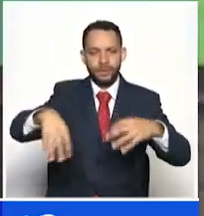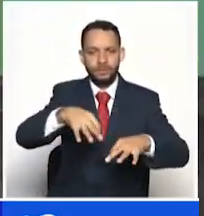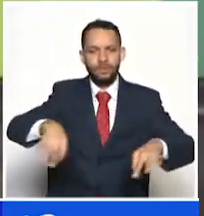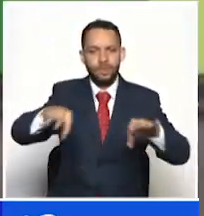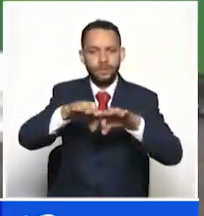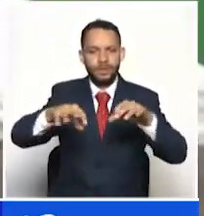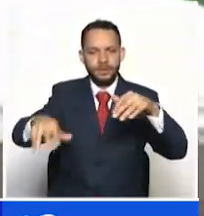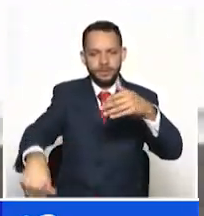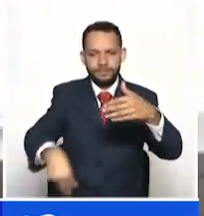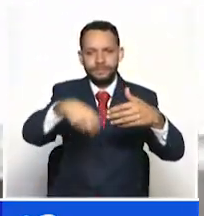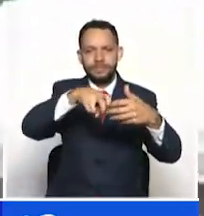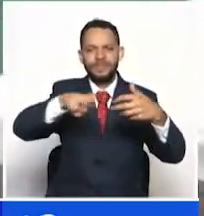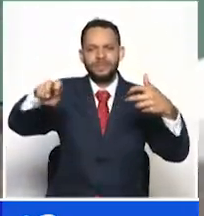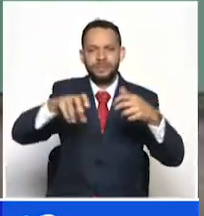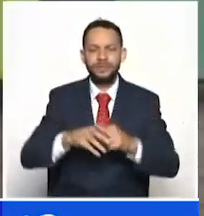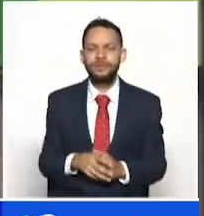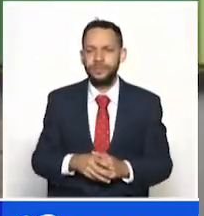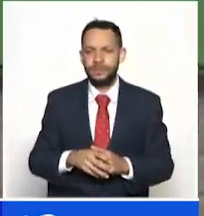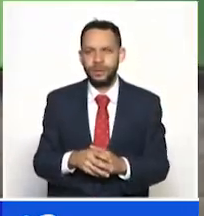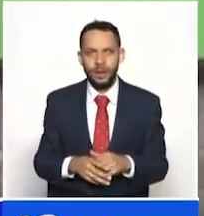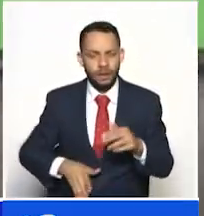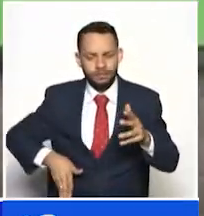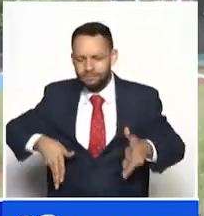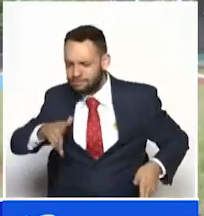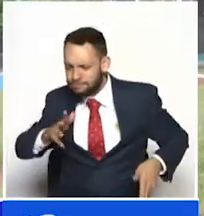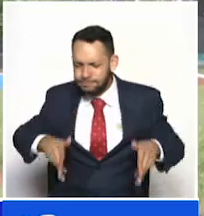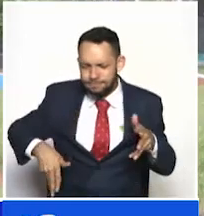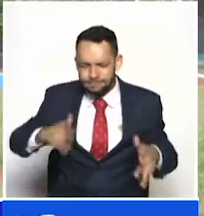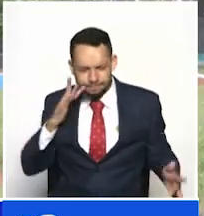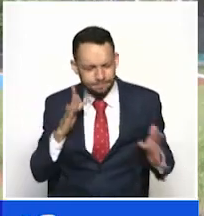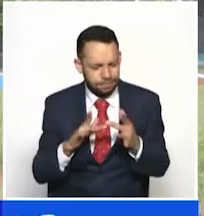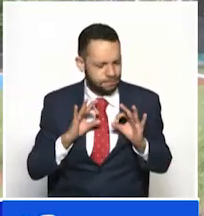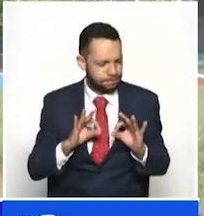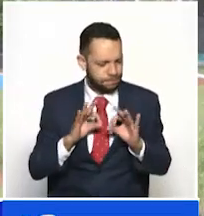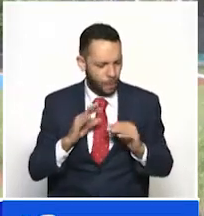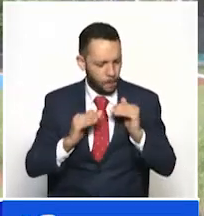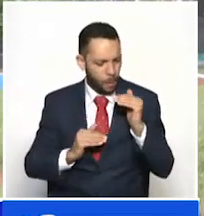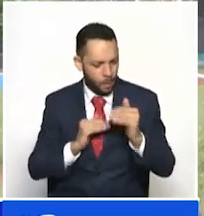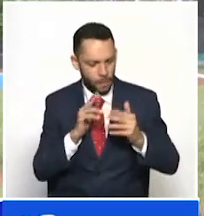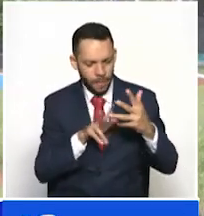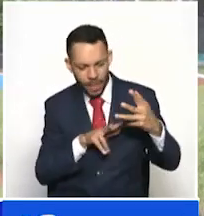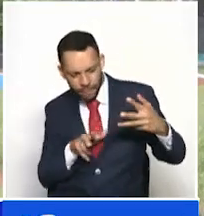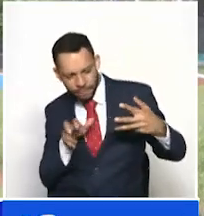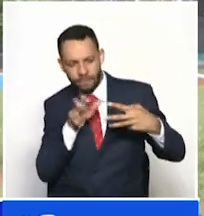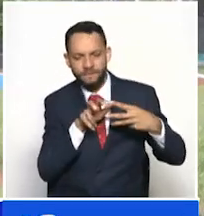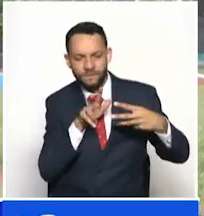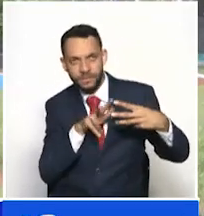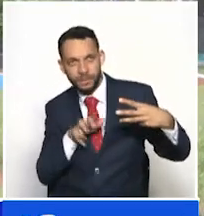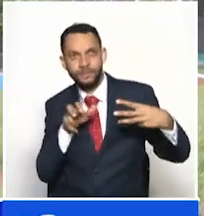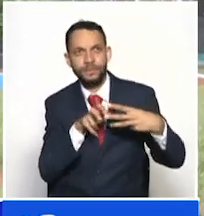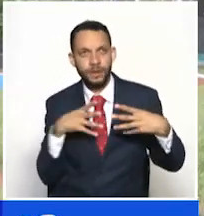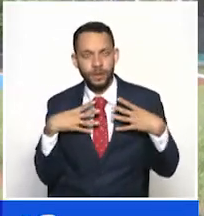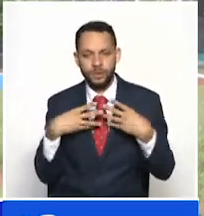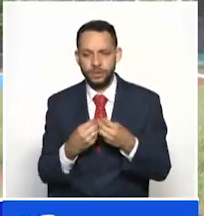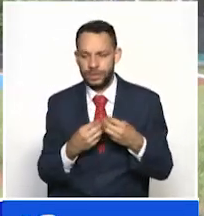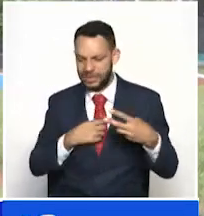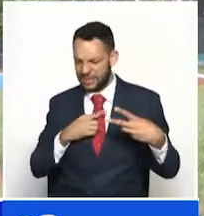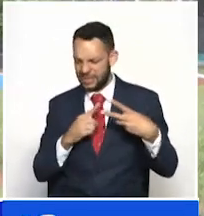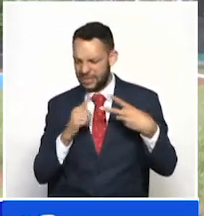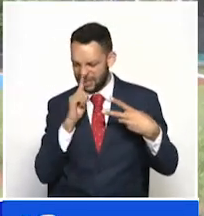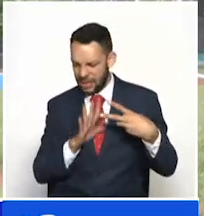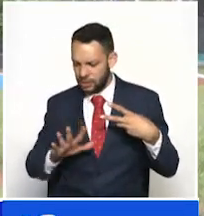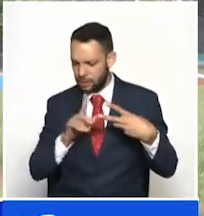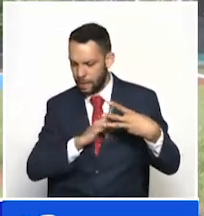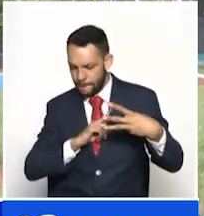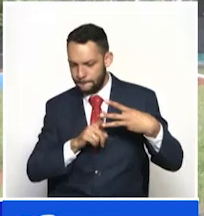al entrenamiento de Jorge Rico Beltrán y pues bien, ahí nos colocamos en segunda posición a nivel nacional